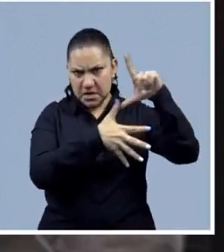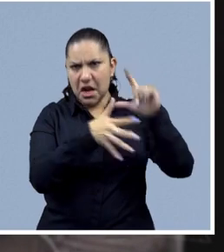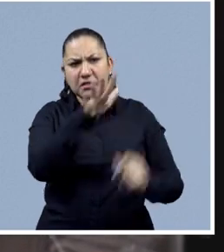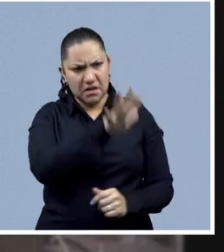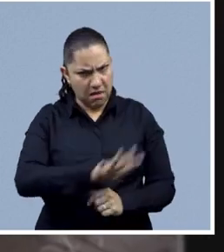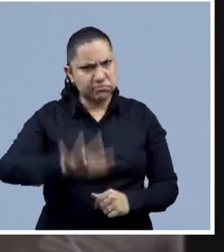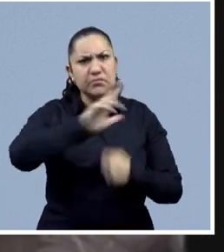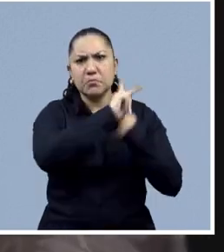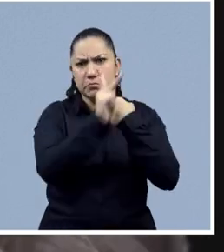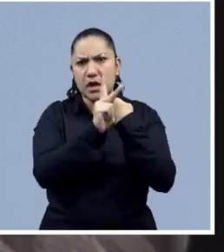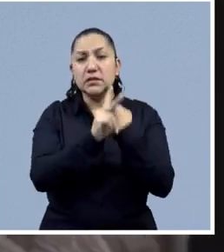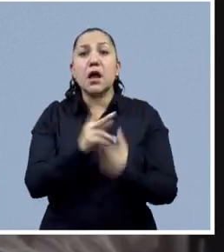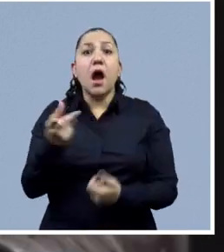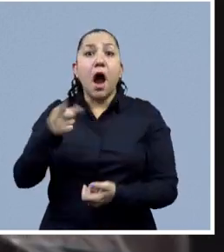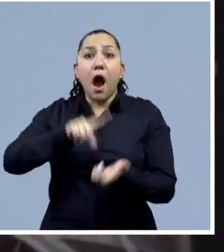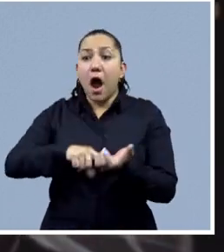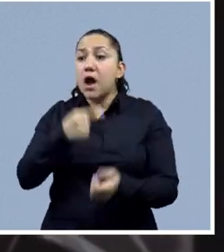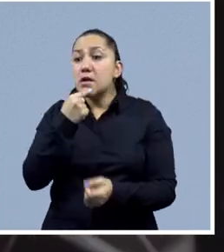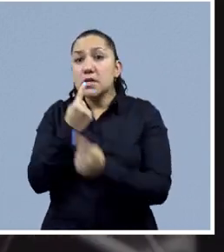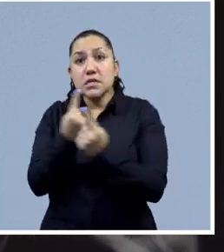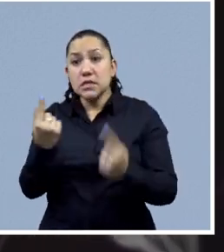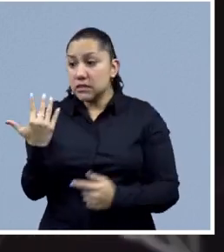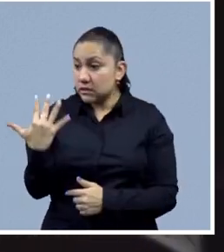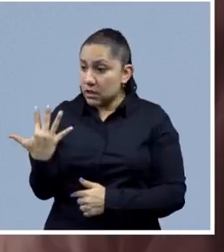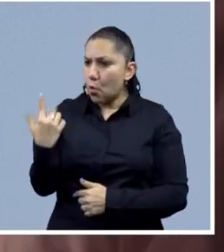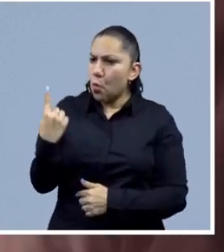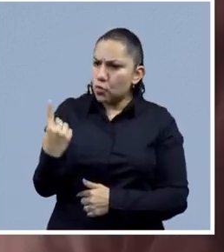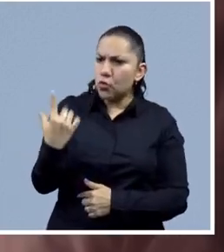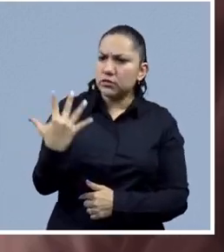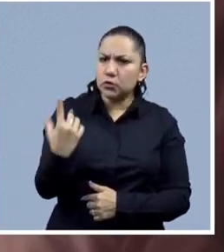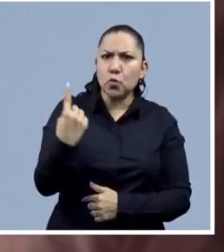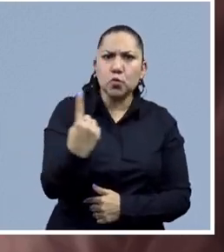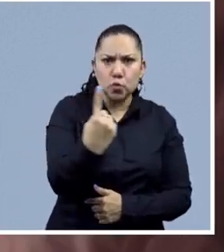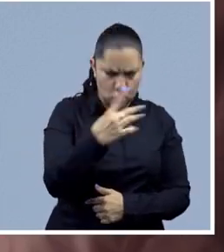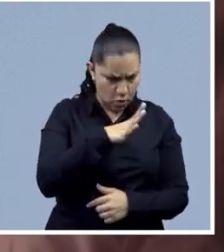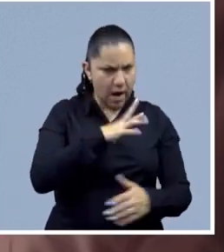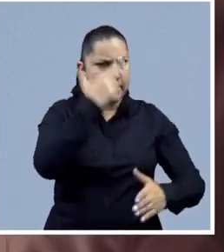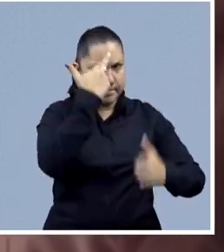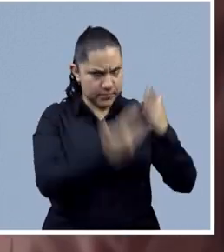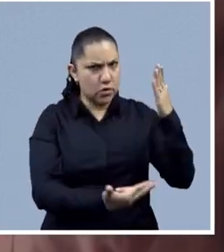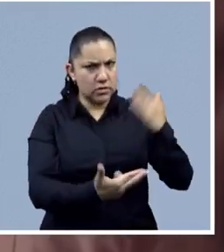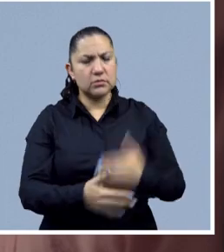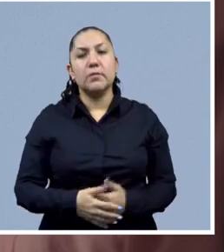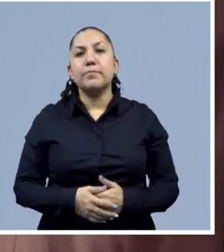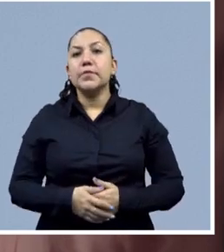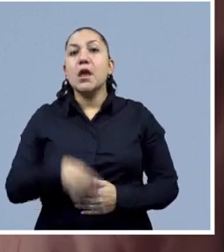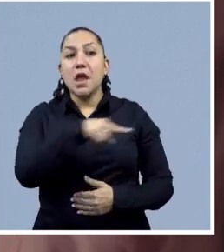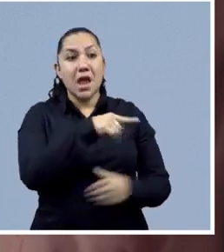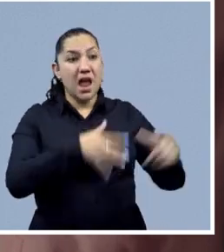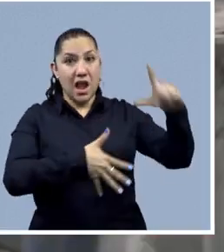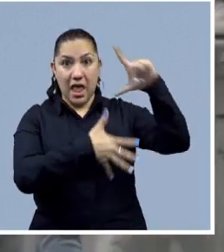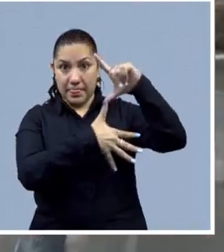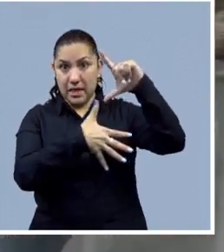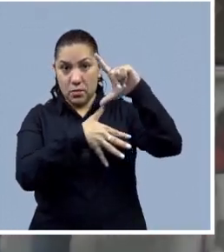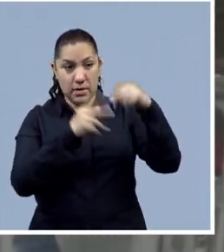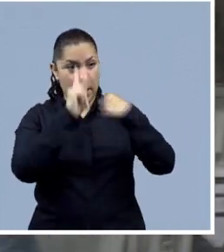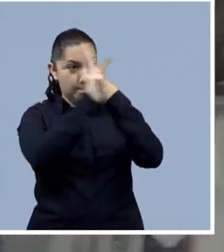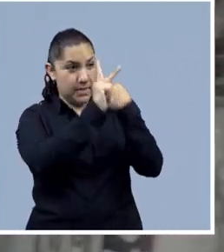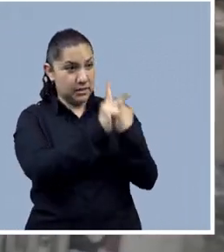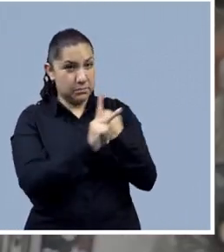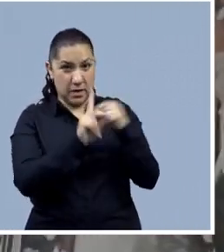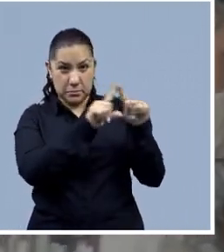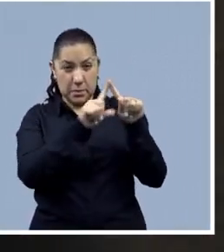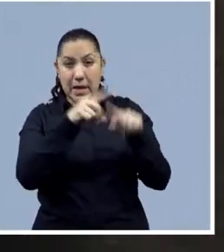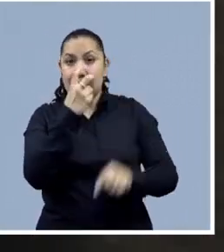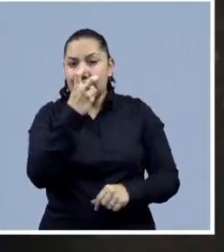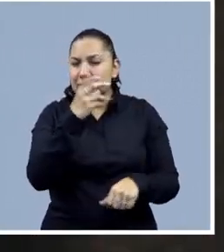afecta a una de cada cinco niñas. En el caso de México y los países latinoamericanos, somos los países